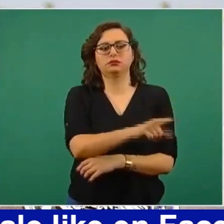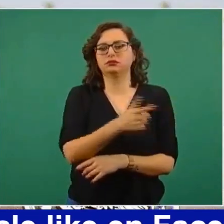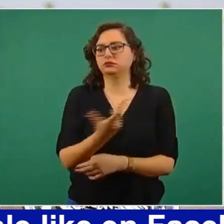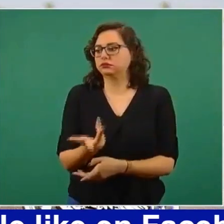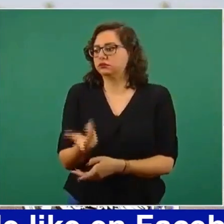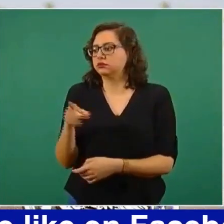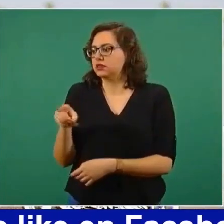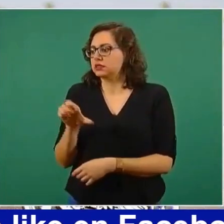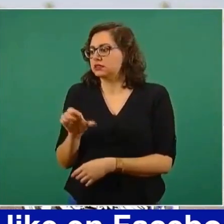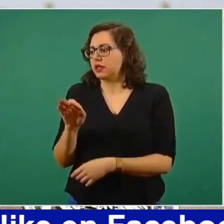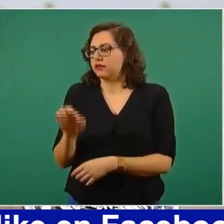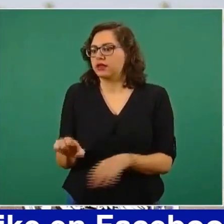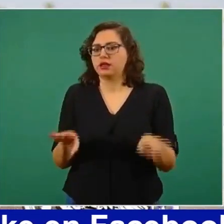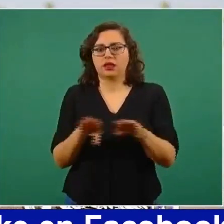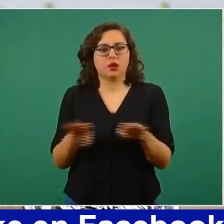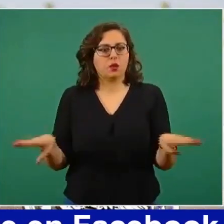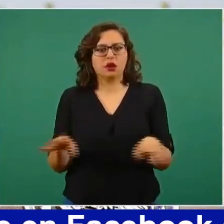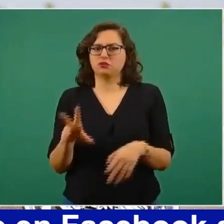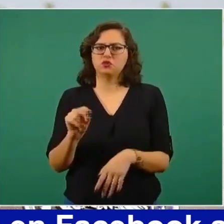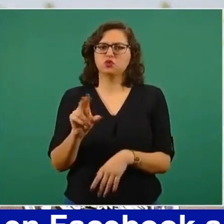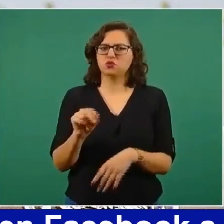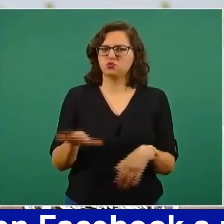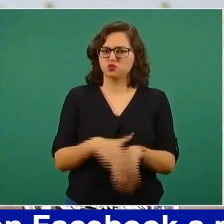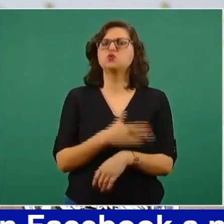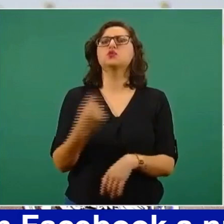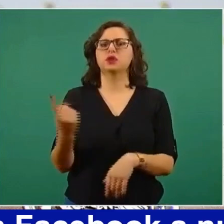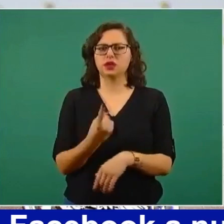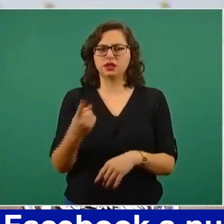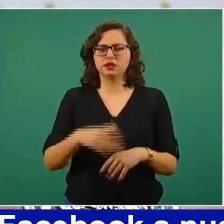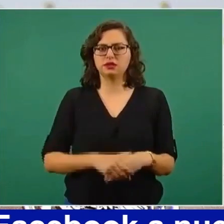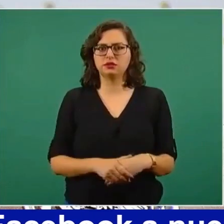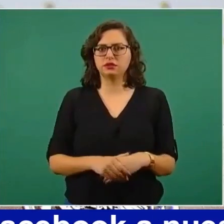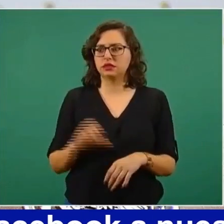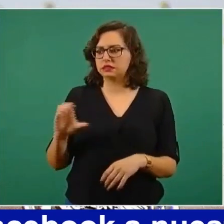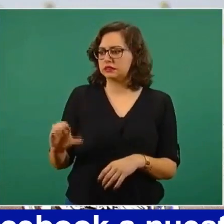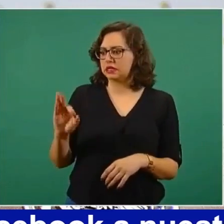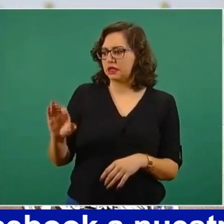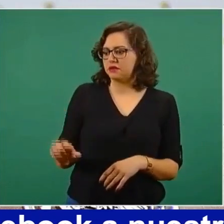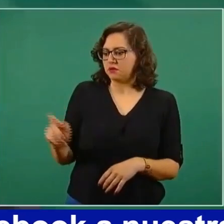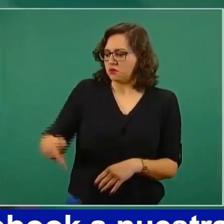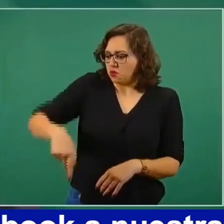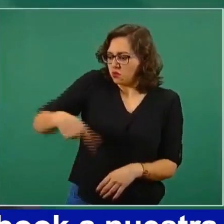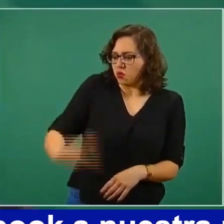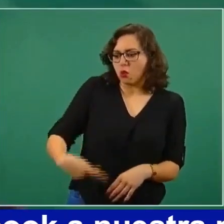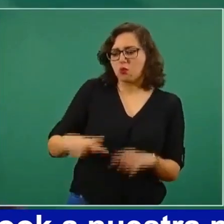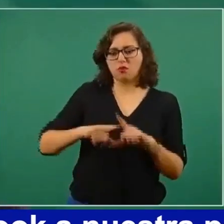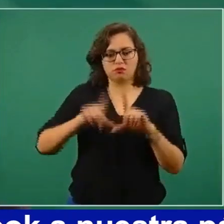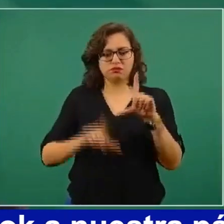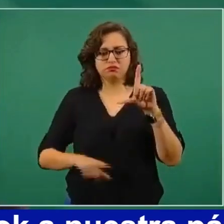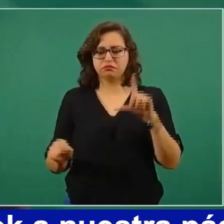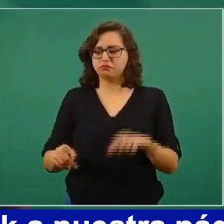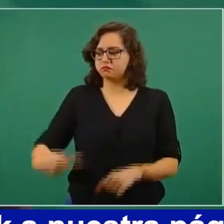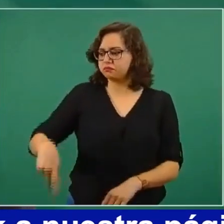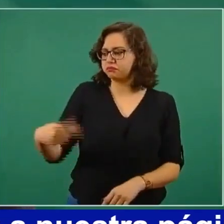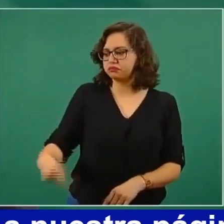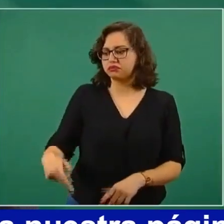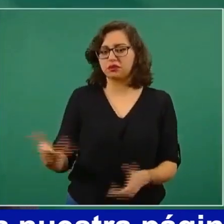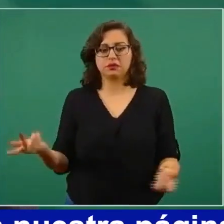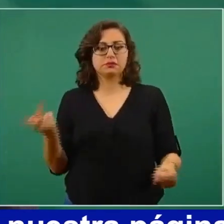anterior a él, el presidente Ruiz Cortines, bueno, siempre, el general Cárdenas, todos hacían